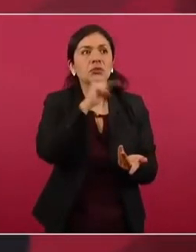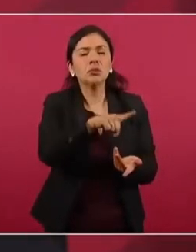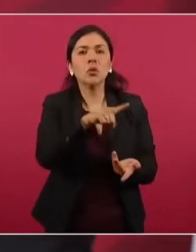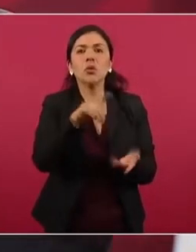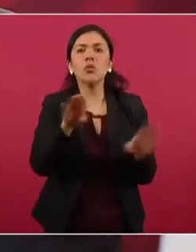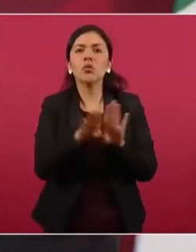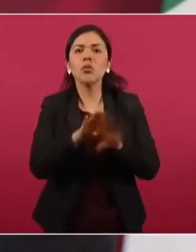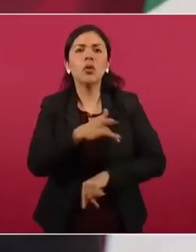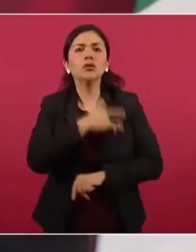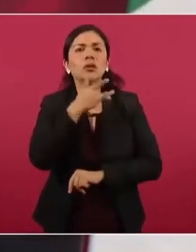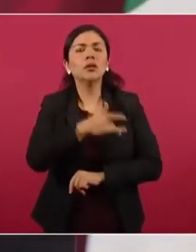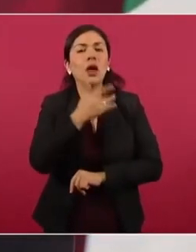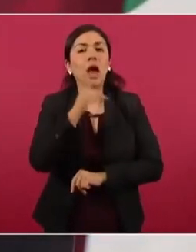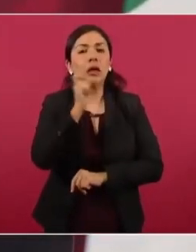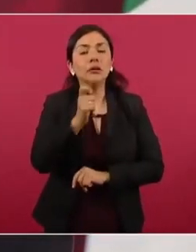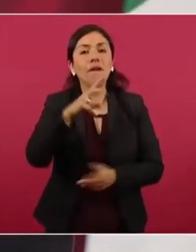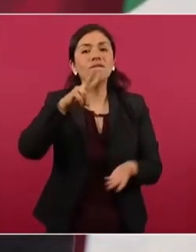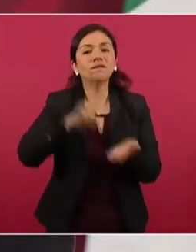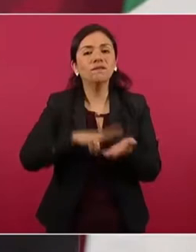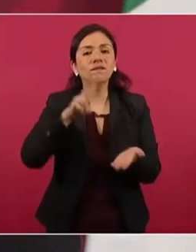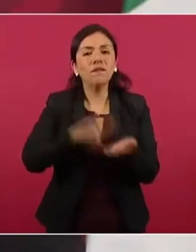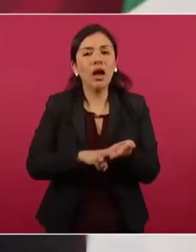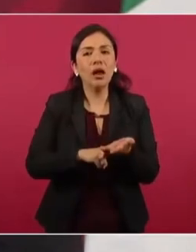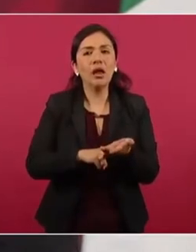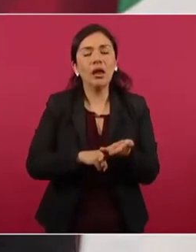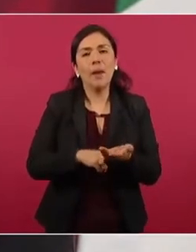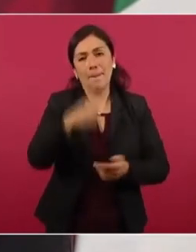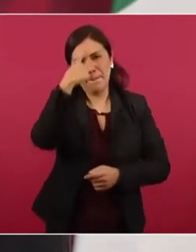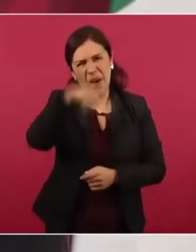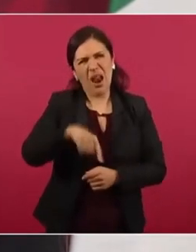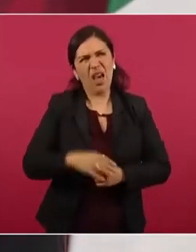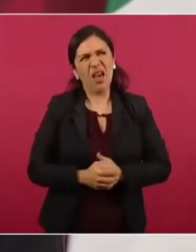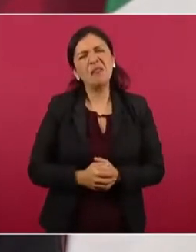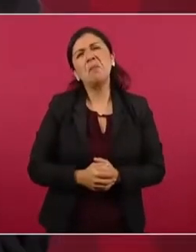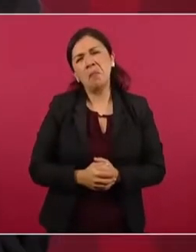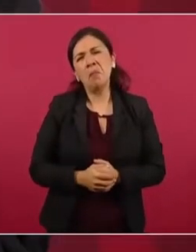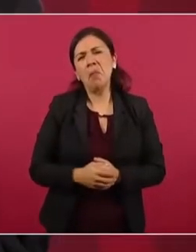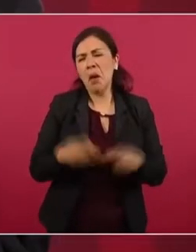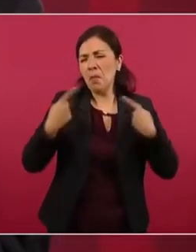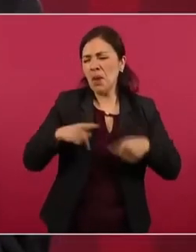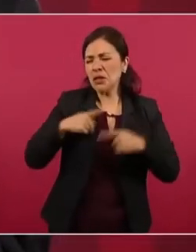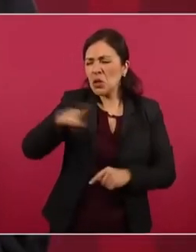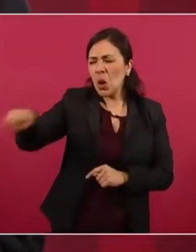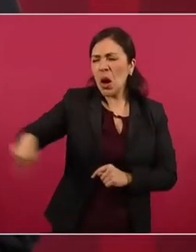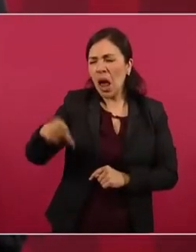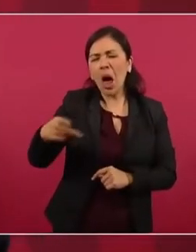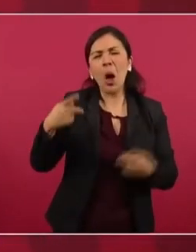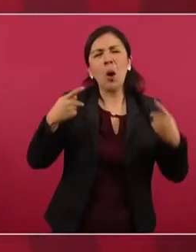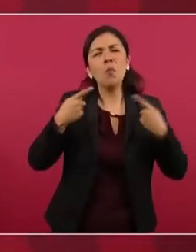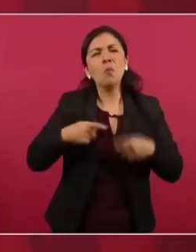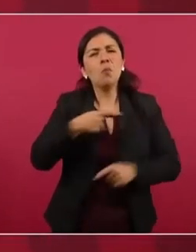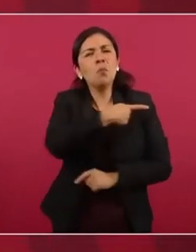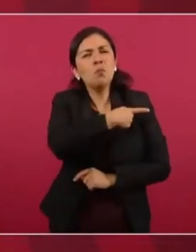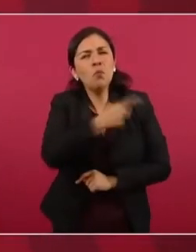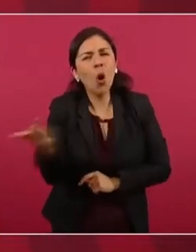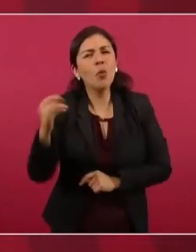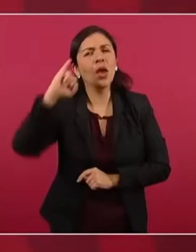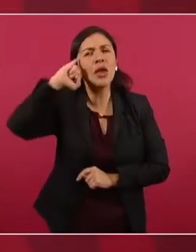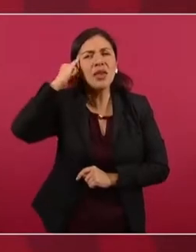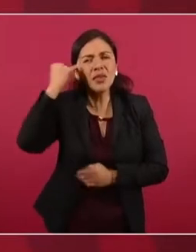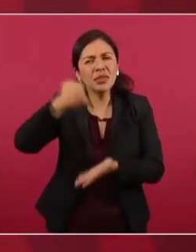del voto de un indígena, de un campesino, de una mujer